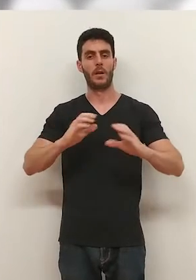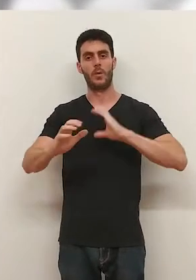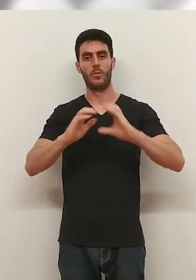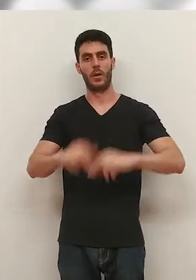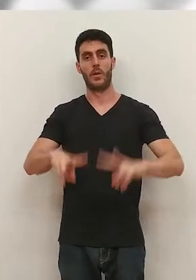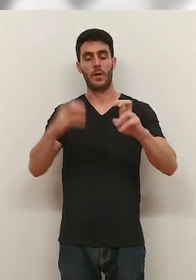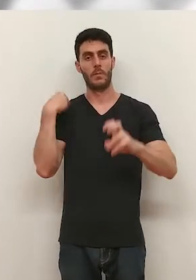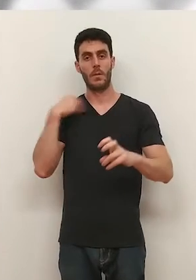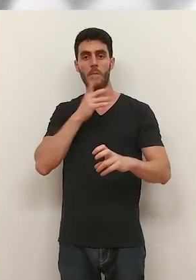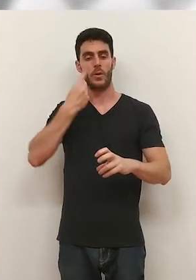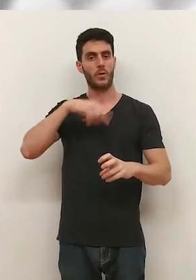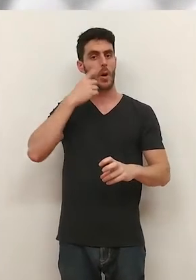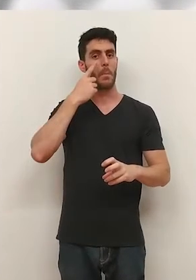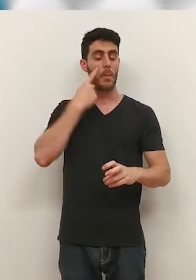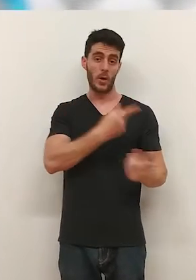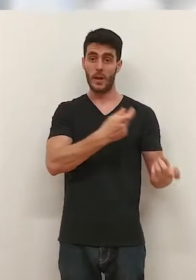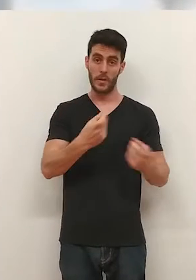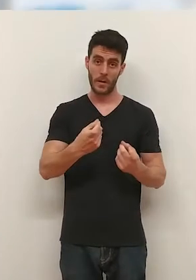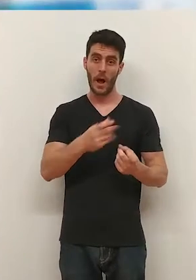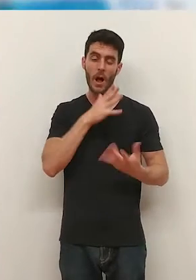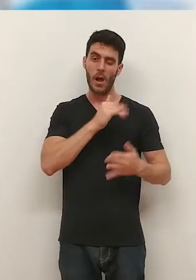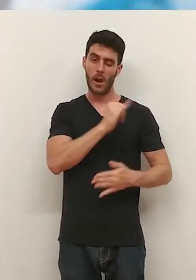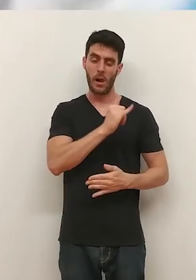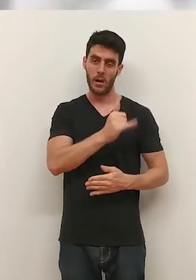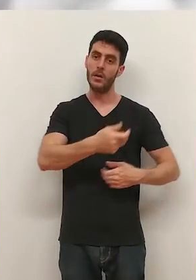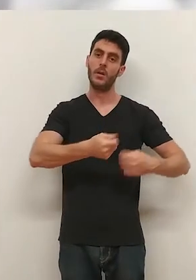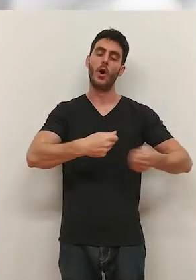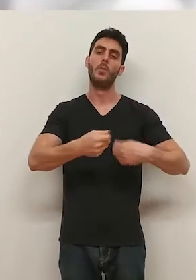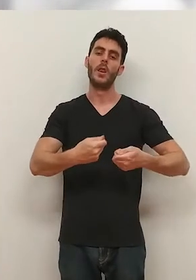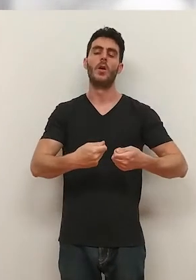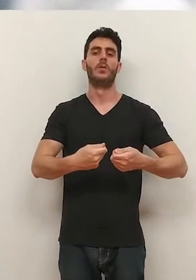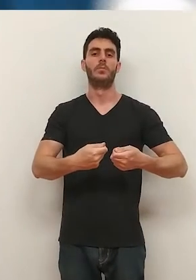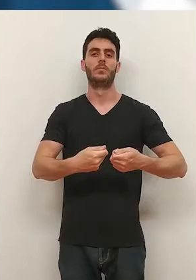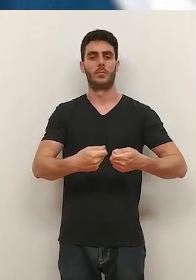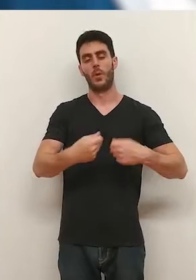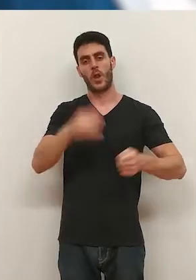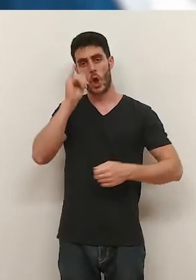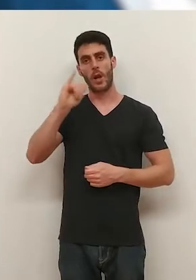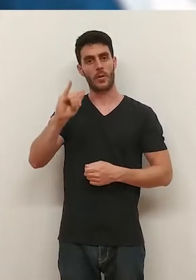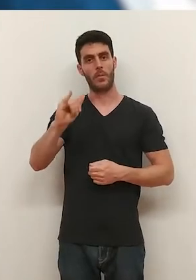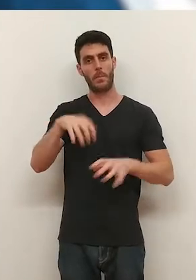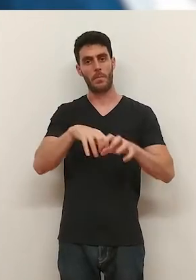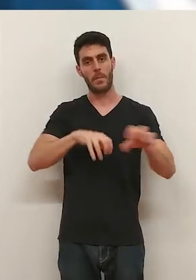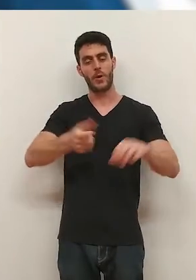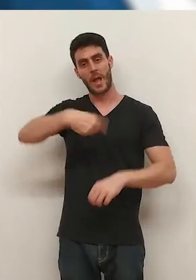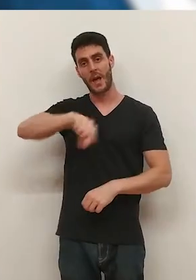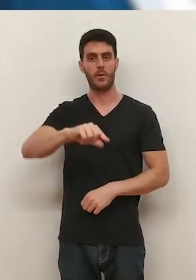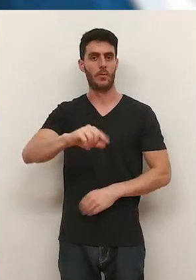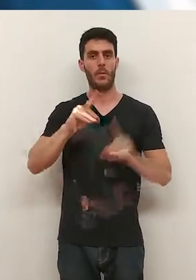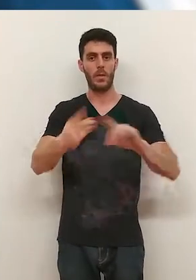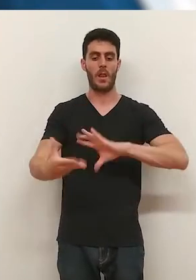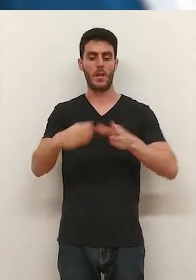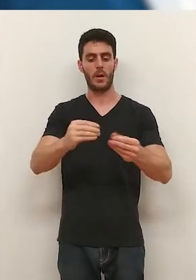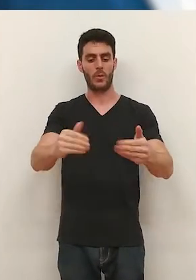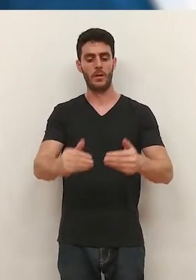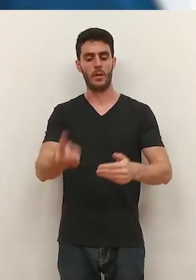marketing y comunicación. Esto se debe a que observamos una necesidad latente en el comercio y en los negocios de La Rioja que la